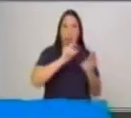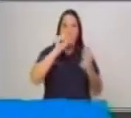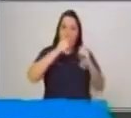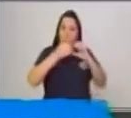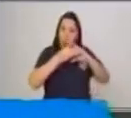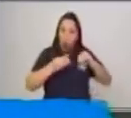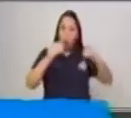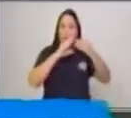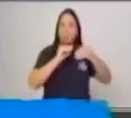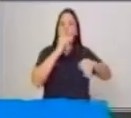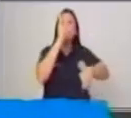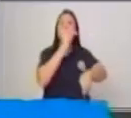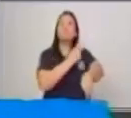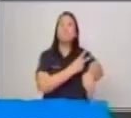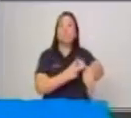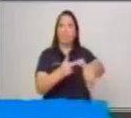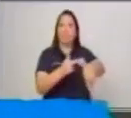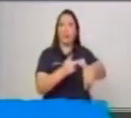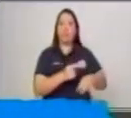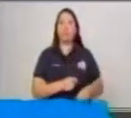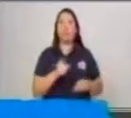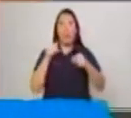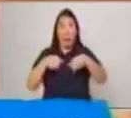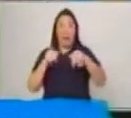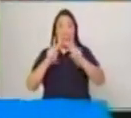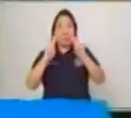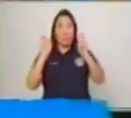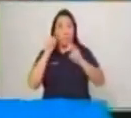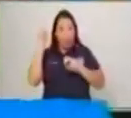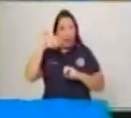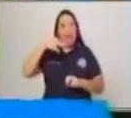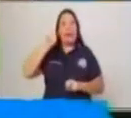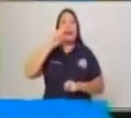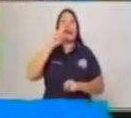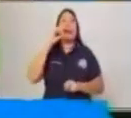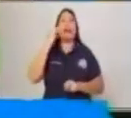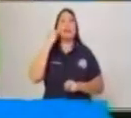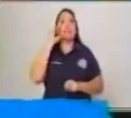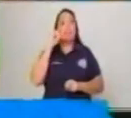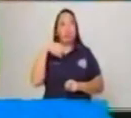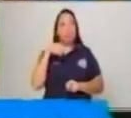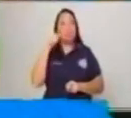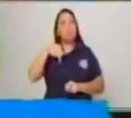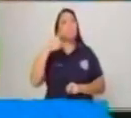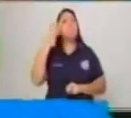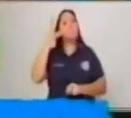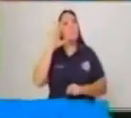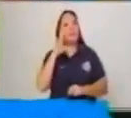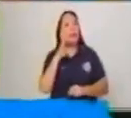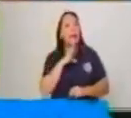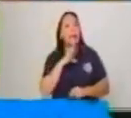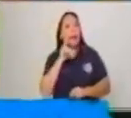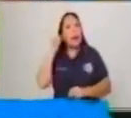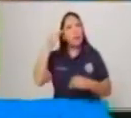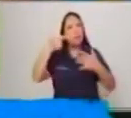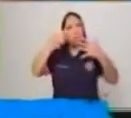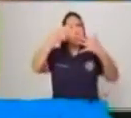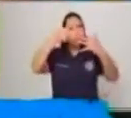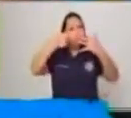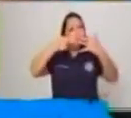ciertas cosas. Para empezar con este tema, vamos a hablar acerca de algunos elementos que tiene la narración.